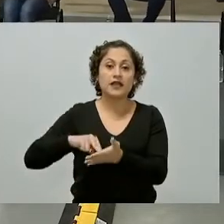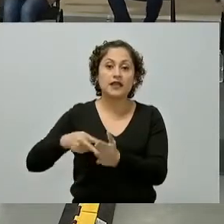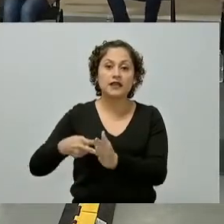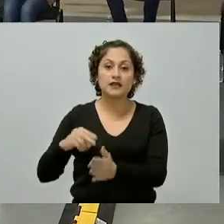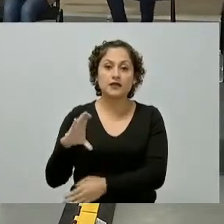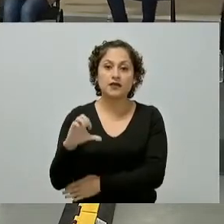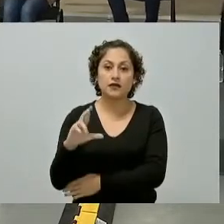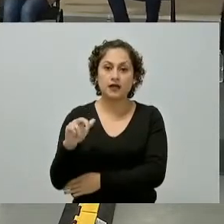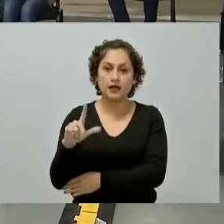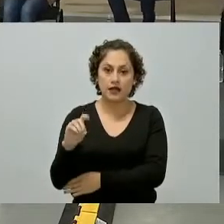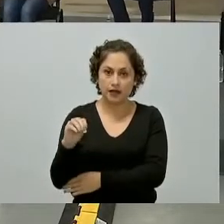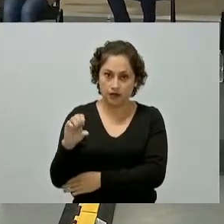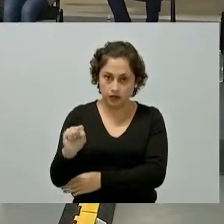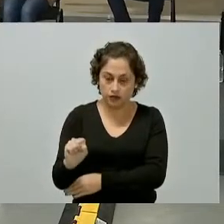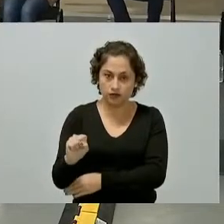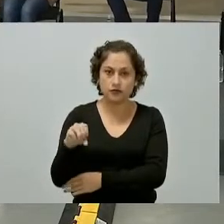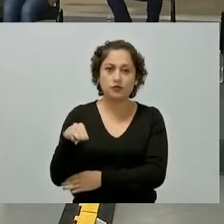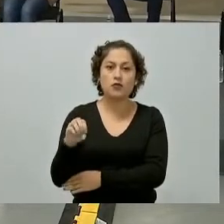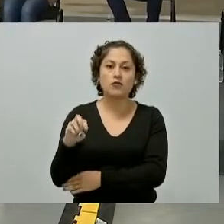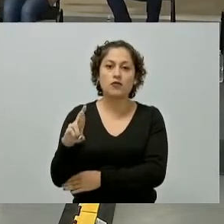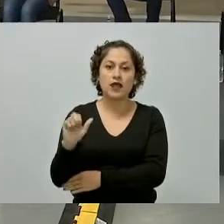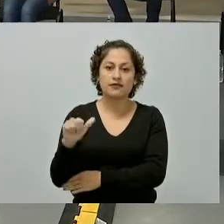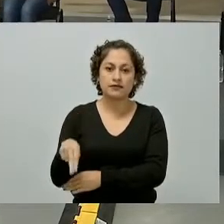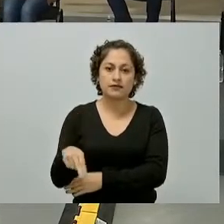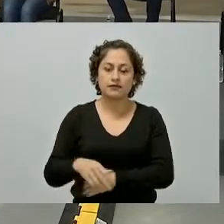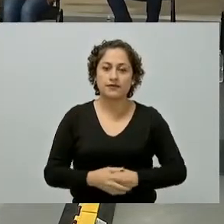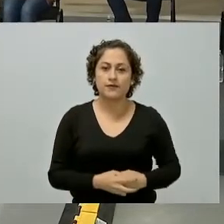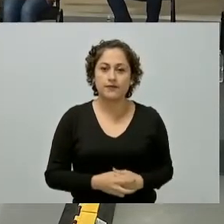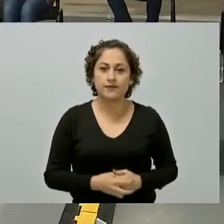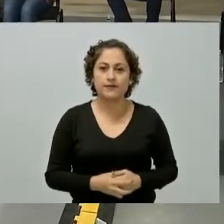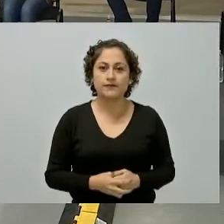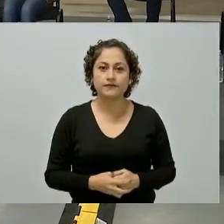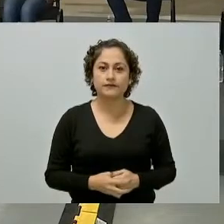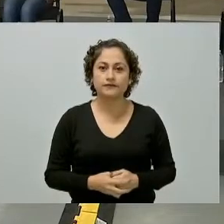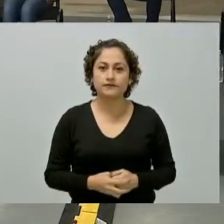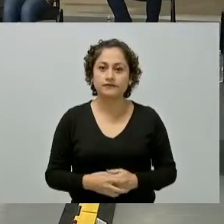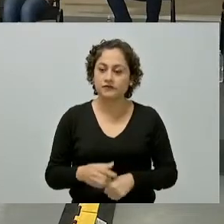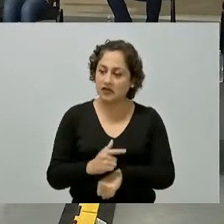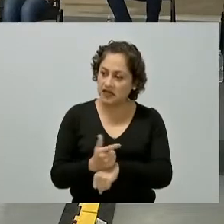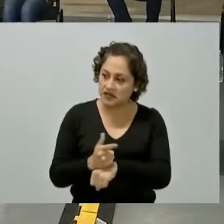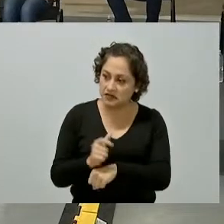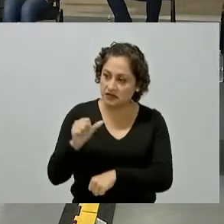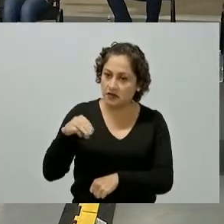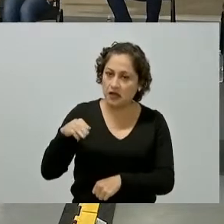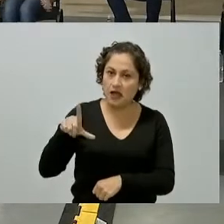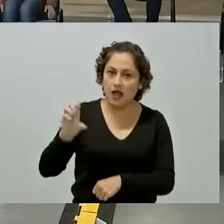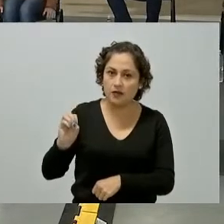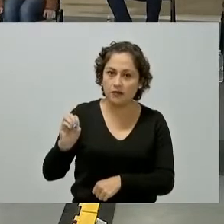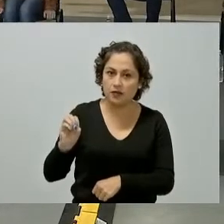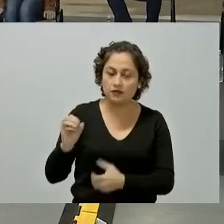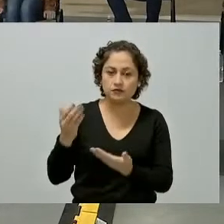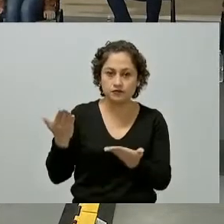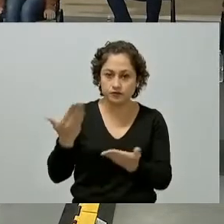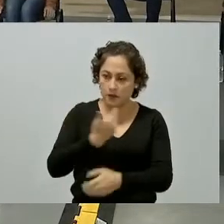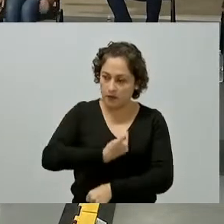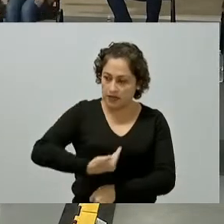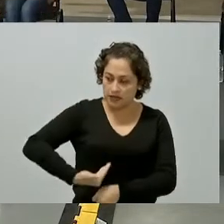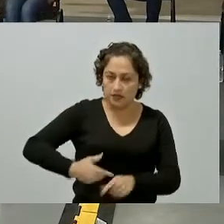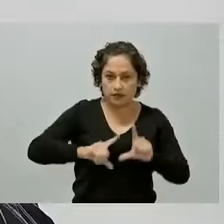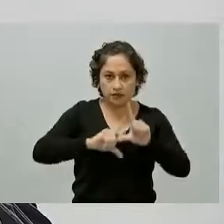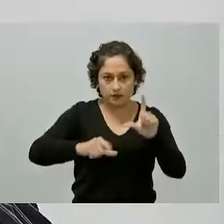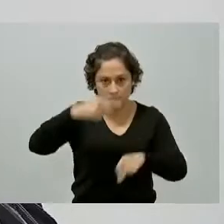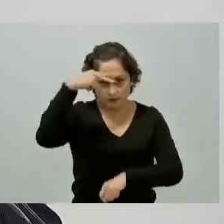Carlos Alfonso Borán Moguel licenciado Andrés Manuel Obrador señor presidente de la república